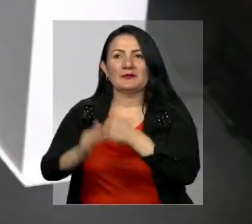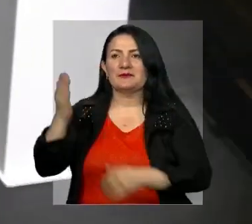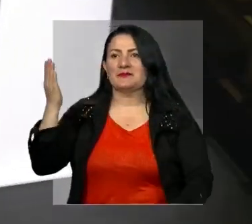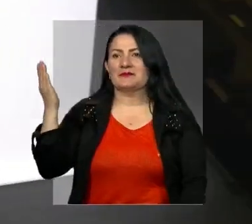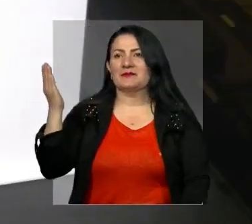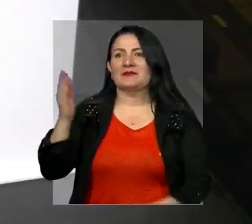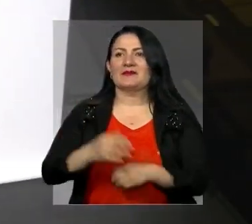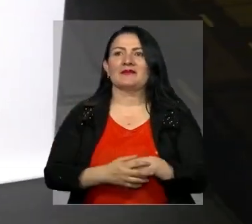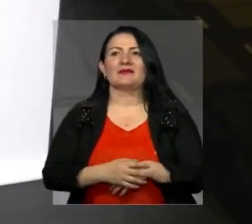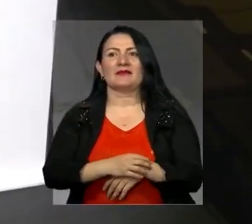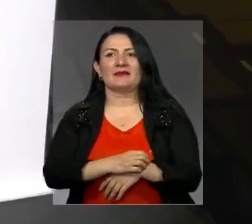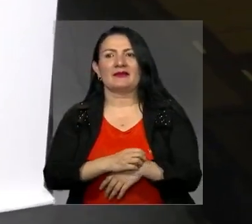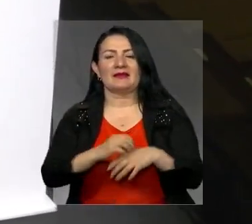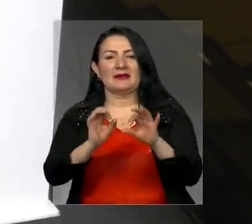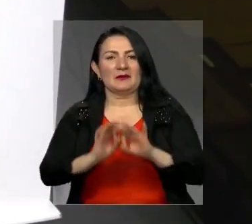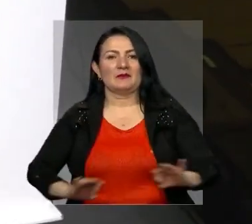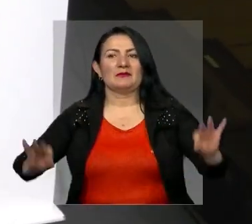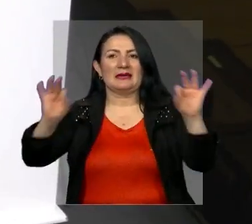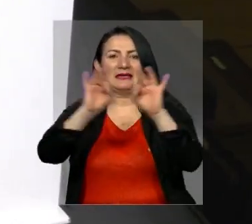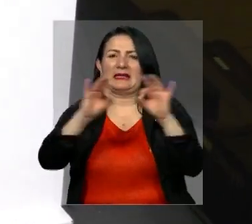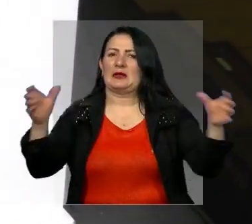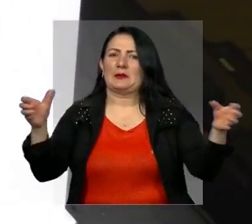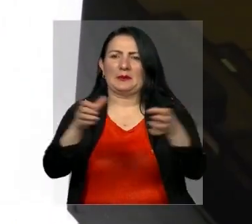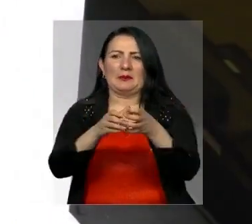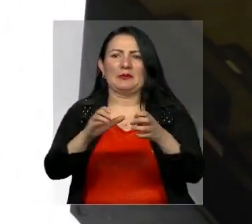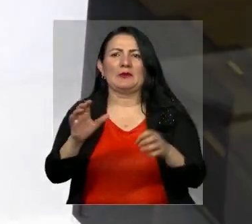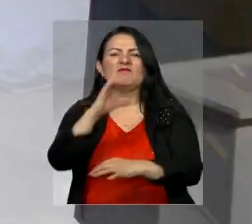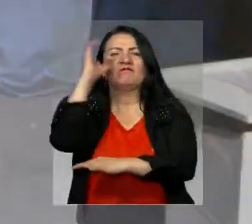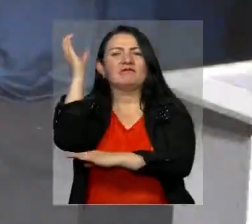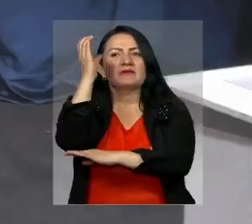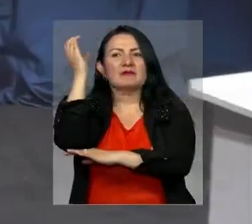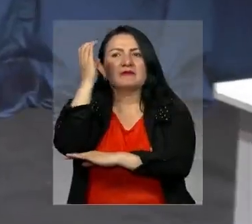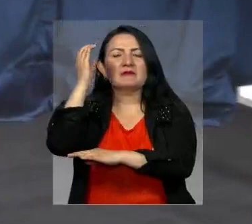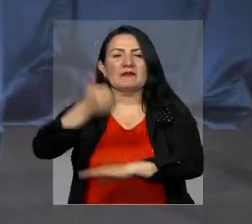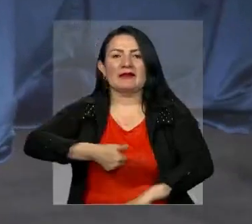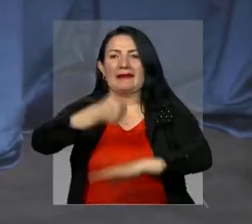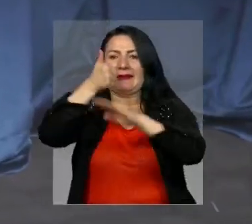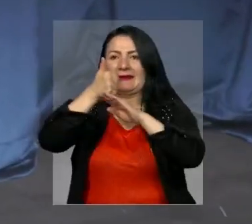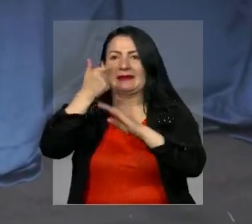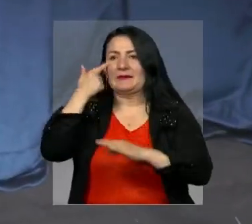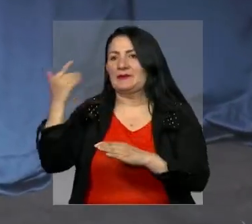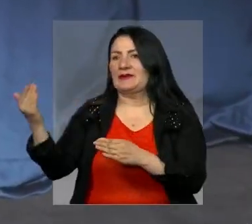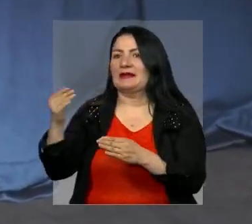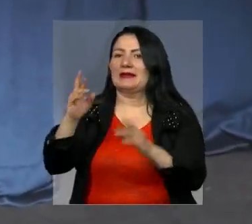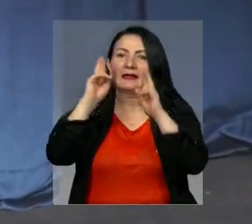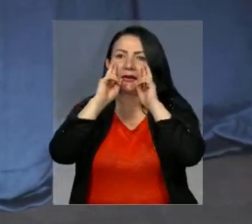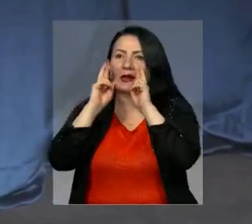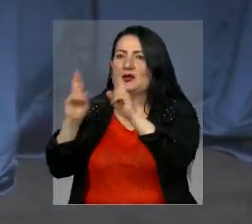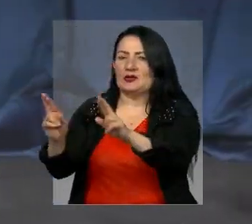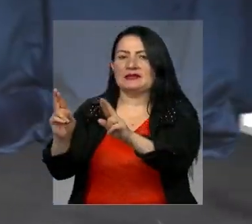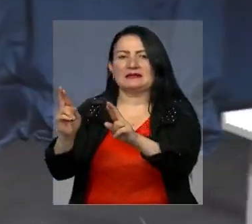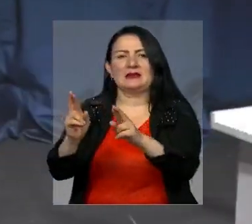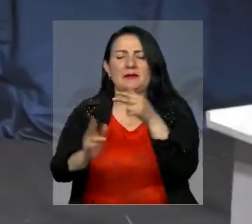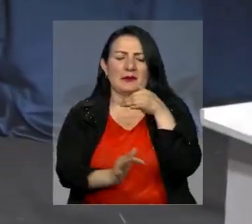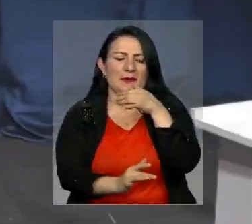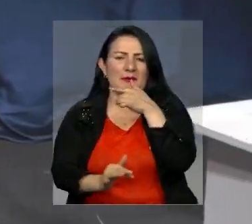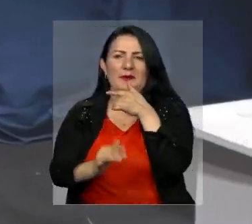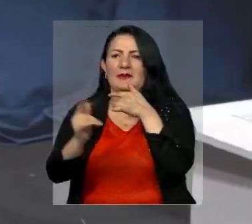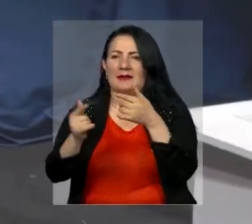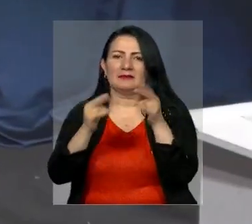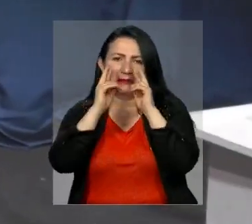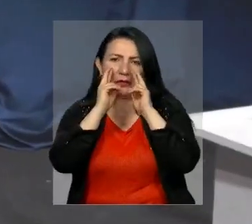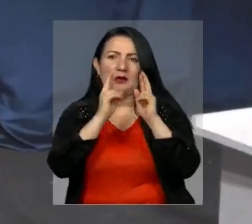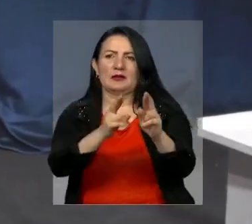Gracias a su importancia dentro del folclor colombiano, la Alcaldía Mayor le otorgó un reconocimiento a este grande del Caribe para